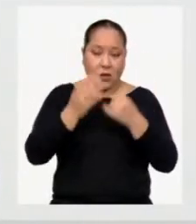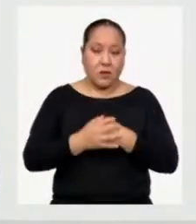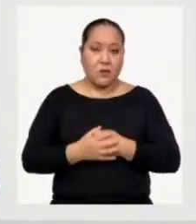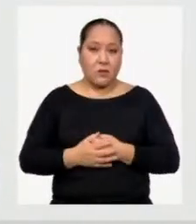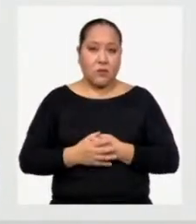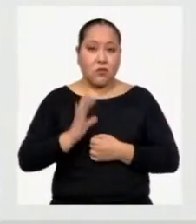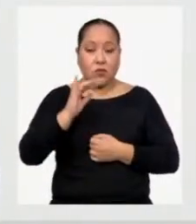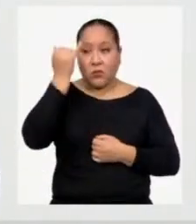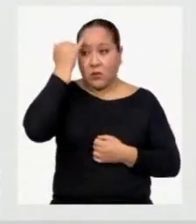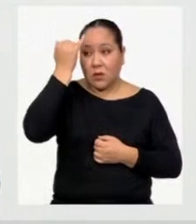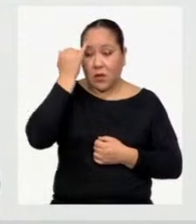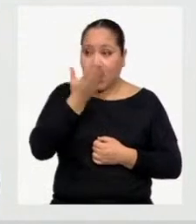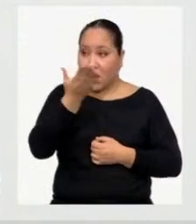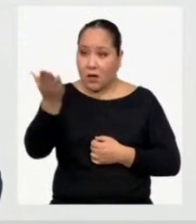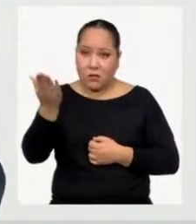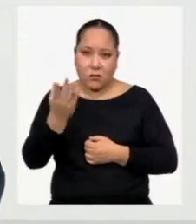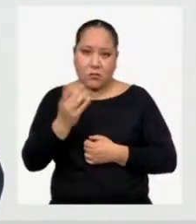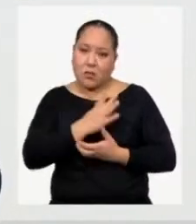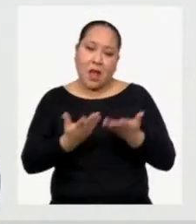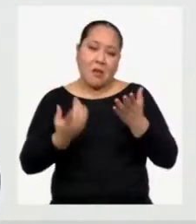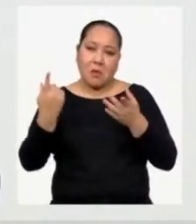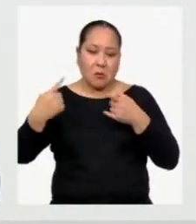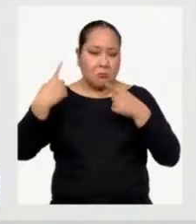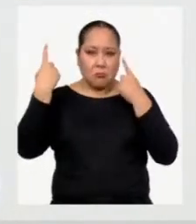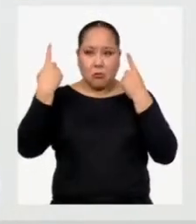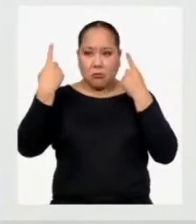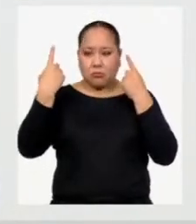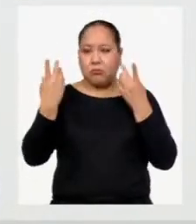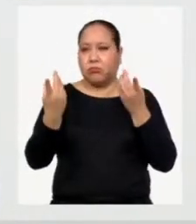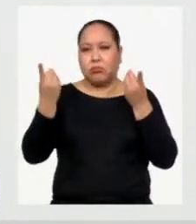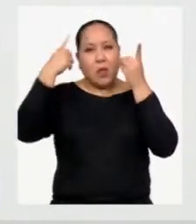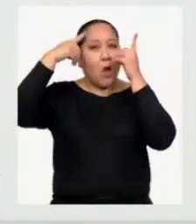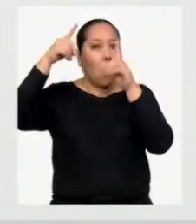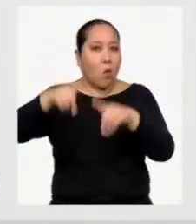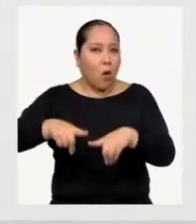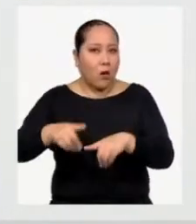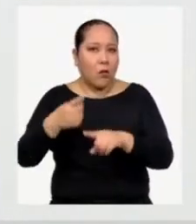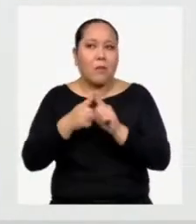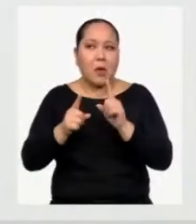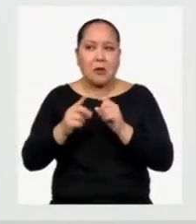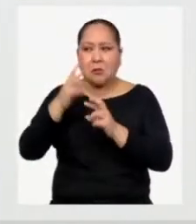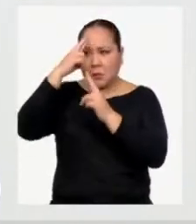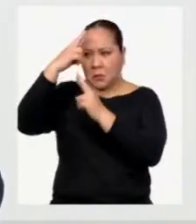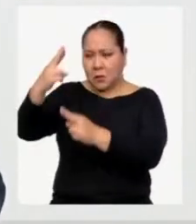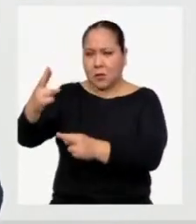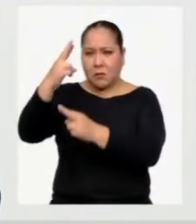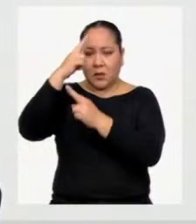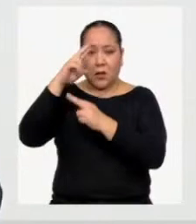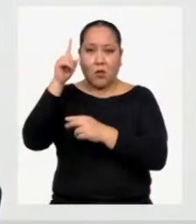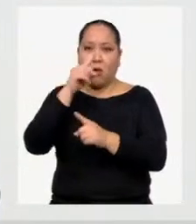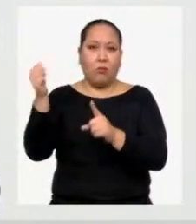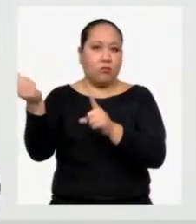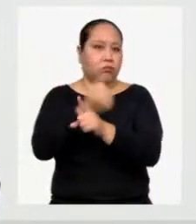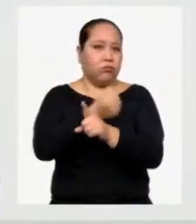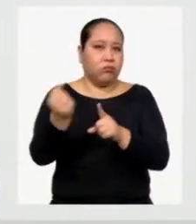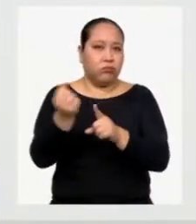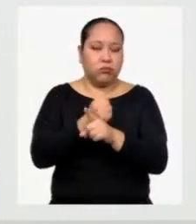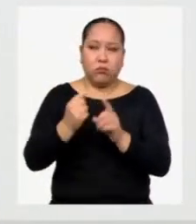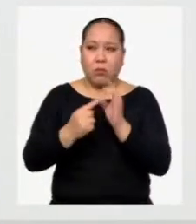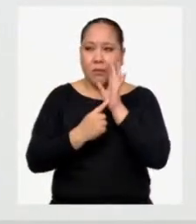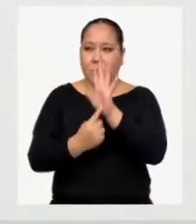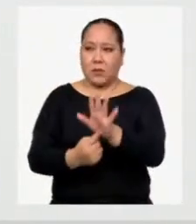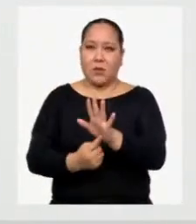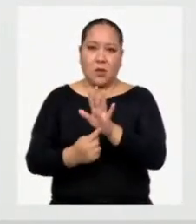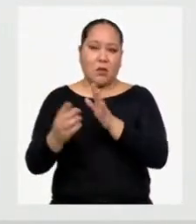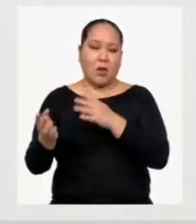aún así, no estemos de acuerdo Deben de respetarse, siempre y cuando no inciten en la violencia o presenten